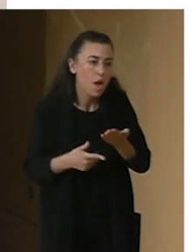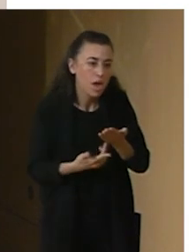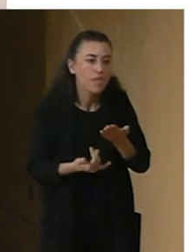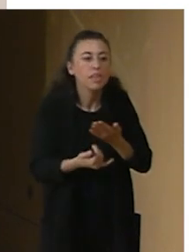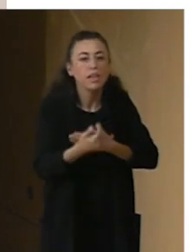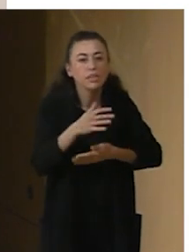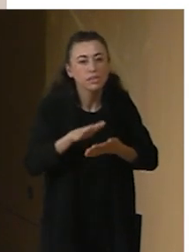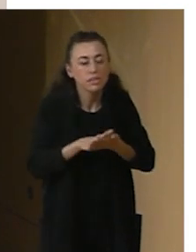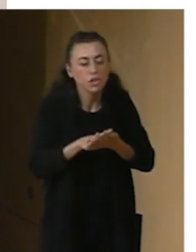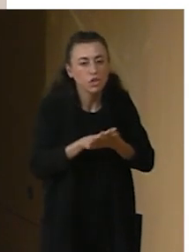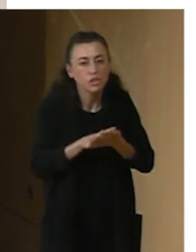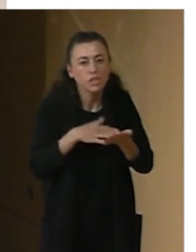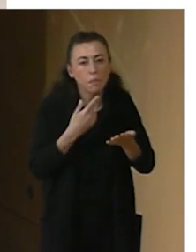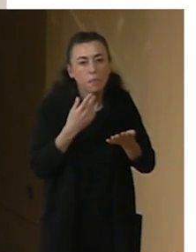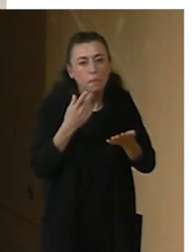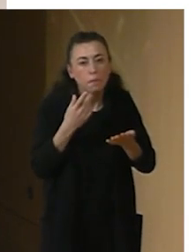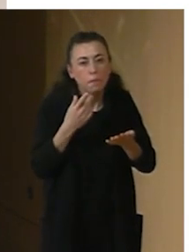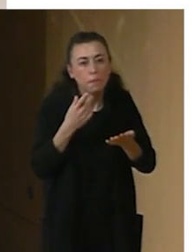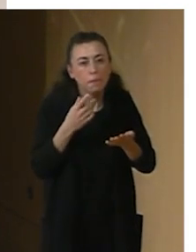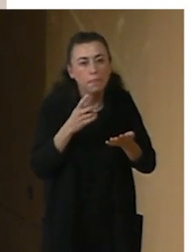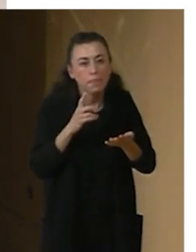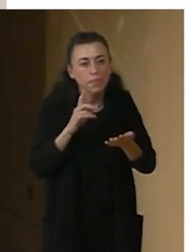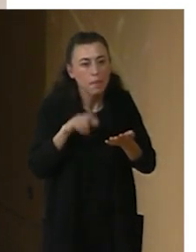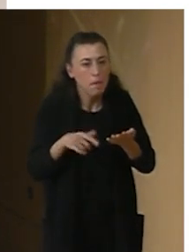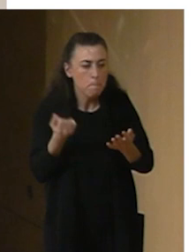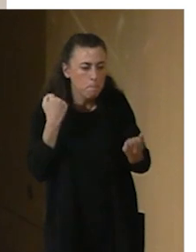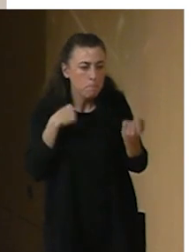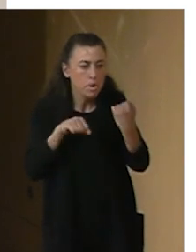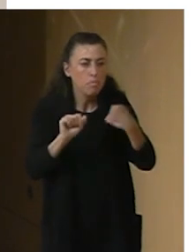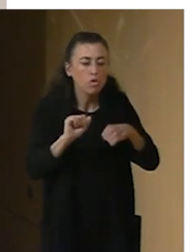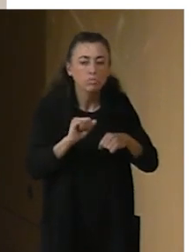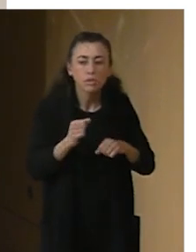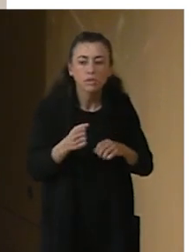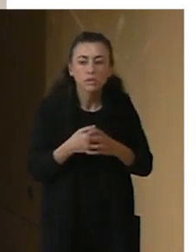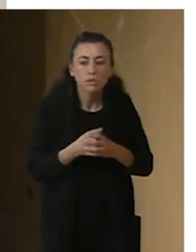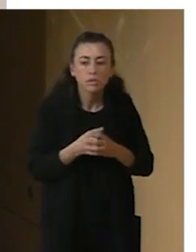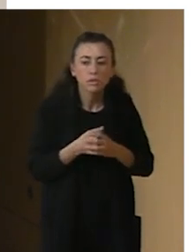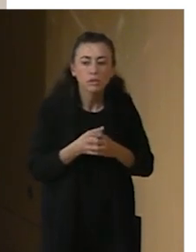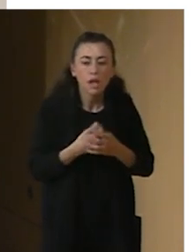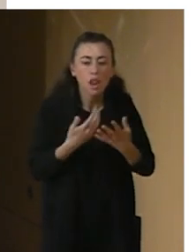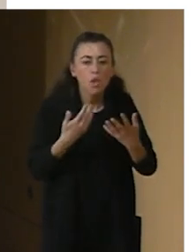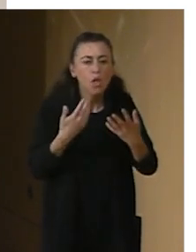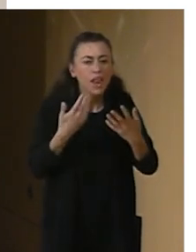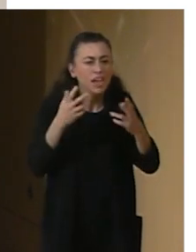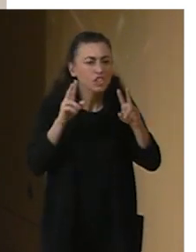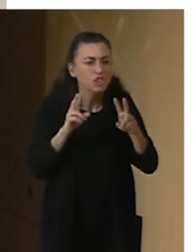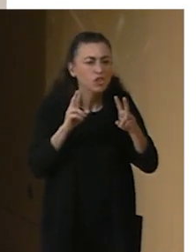relax performance, que luego os pongo un poco la definición porque muchas veces nos preguntan qué es eso de las funciones relajadas.